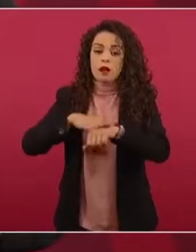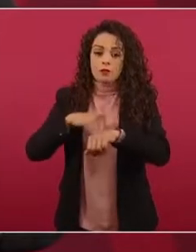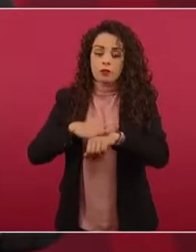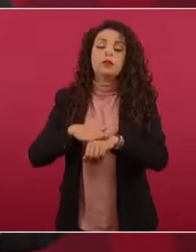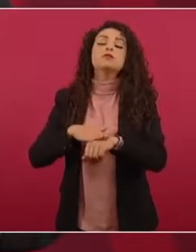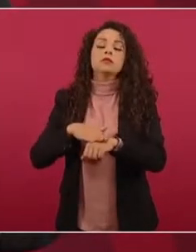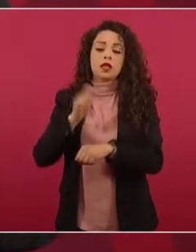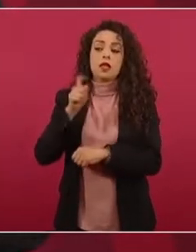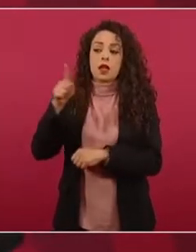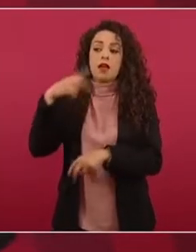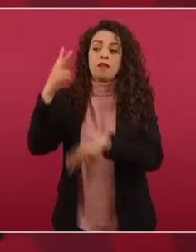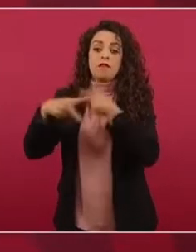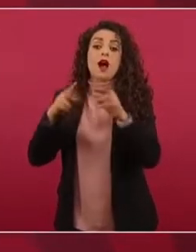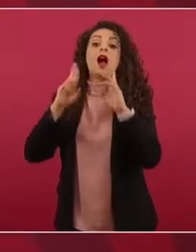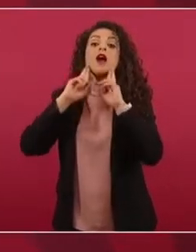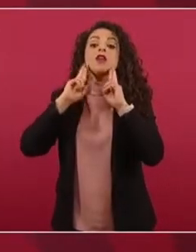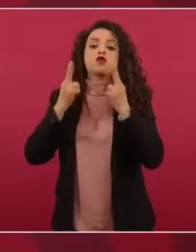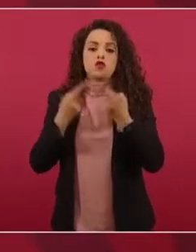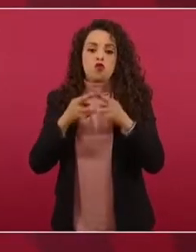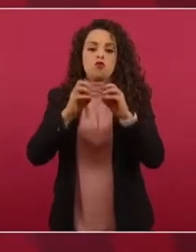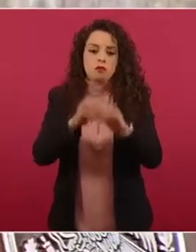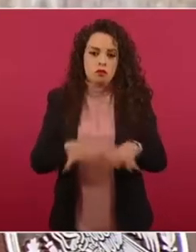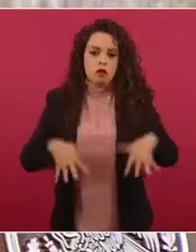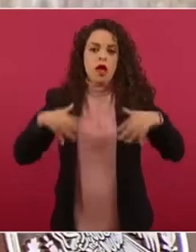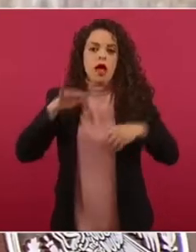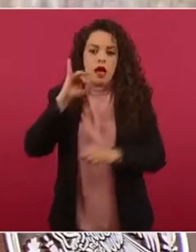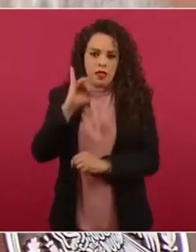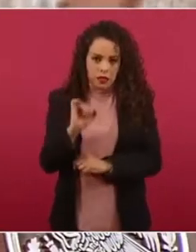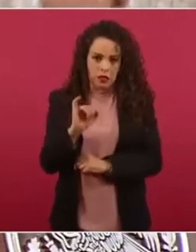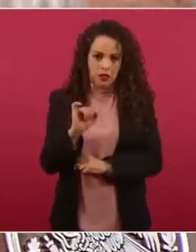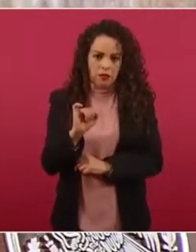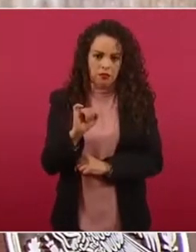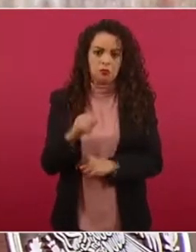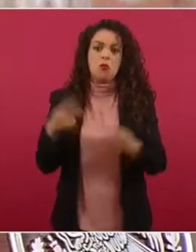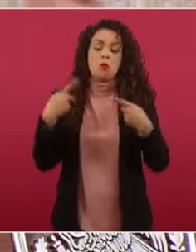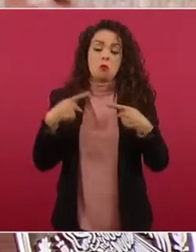esta asamblea y que iban a participar